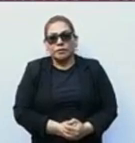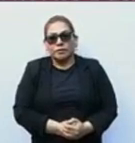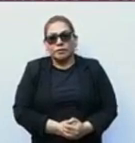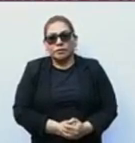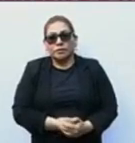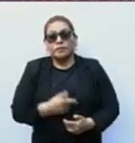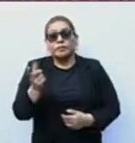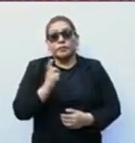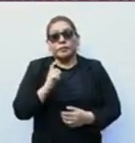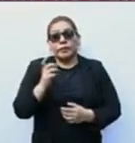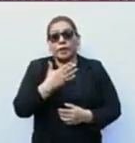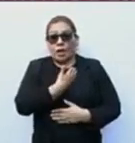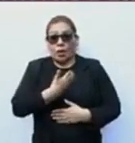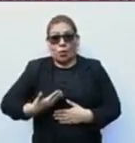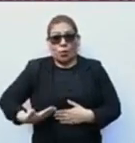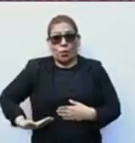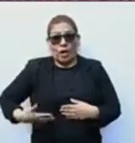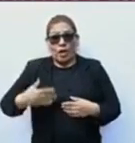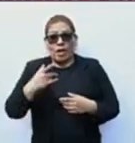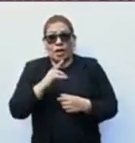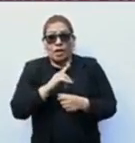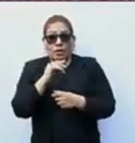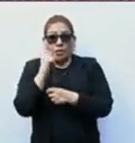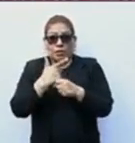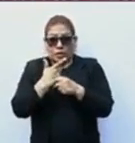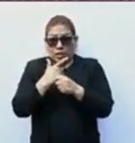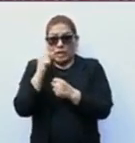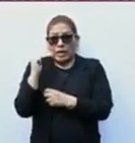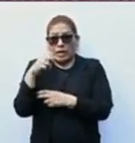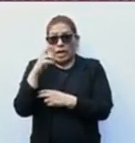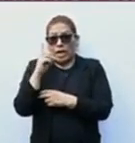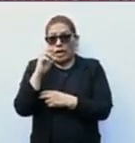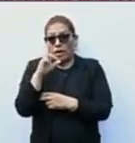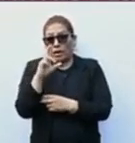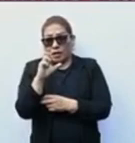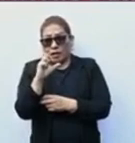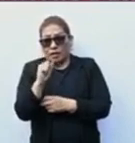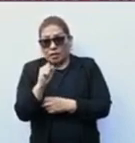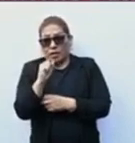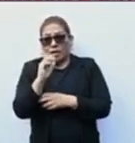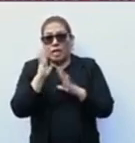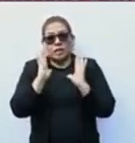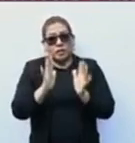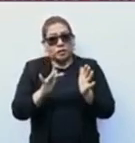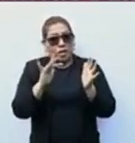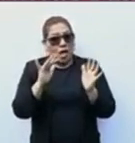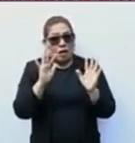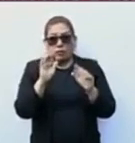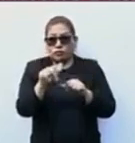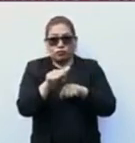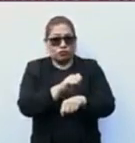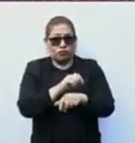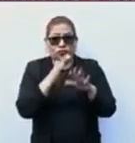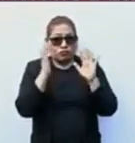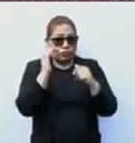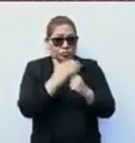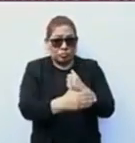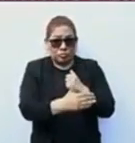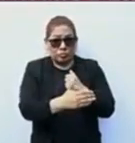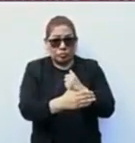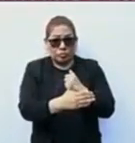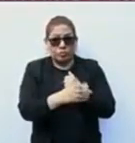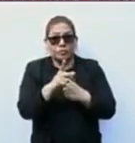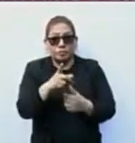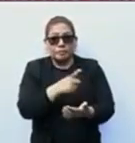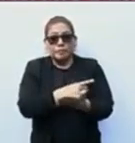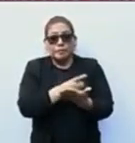gobierno, a la conclusión del gobierno, ustedes estén protegidos con este derecho que